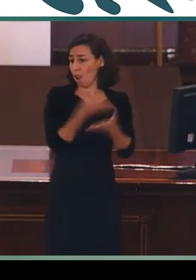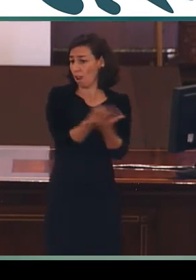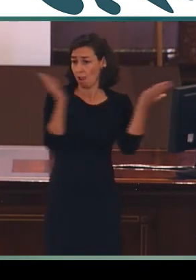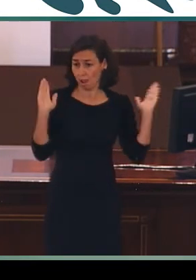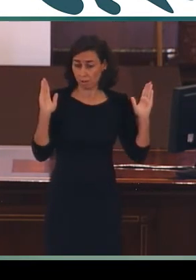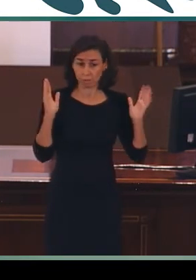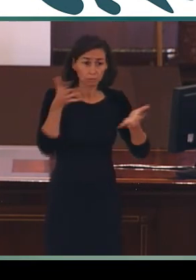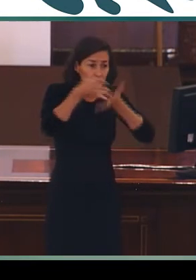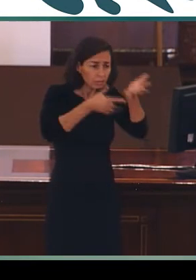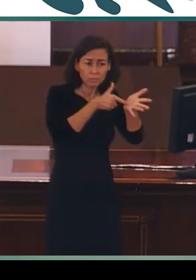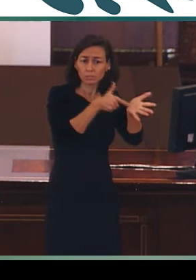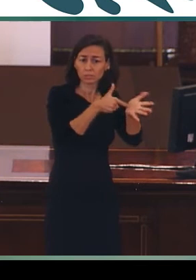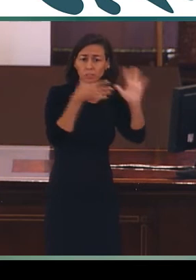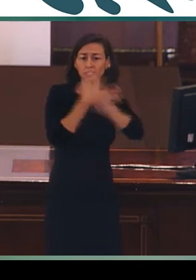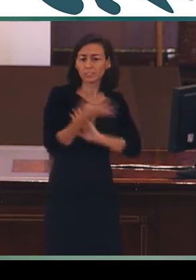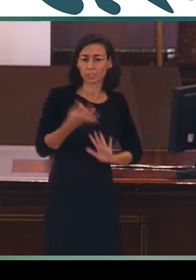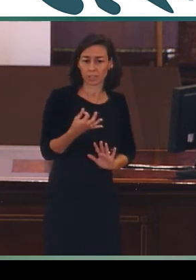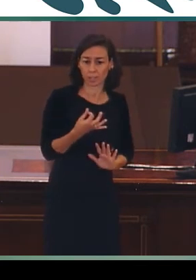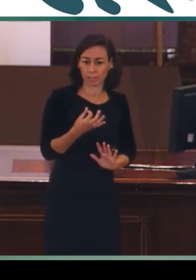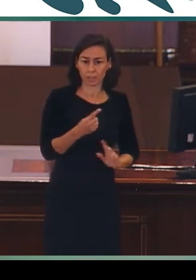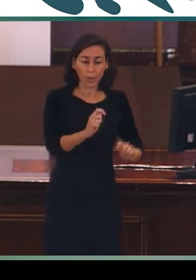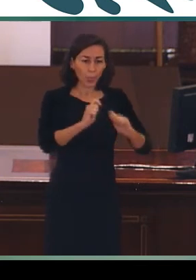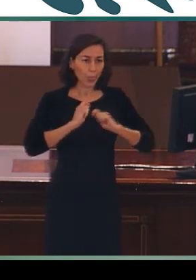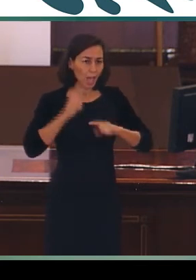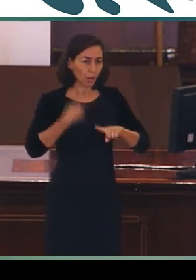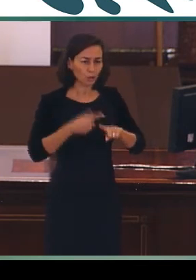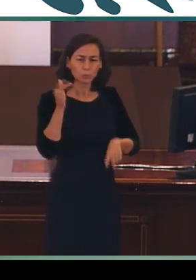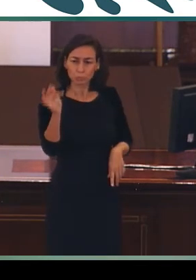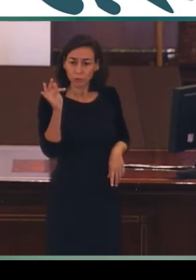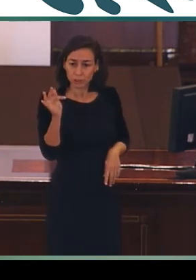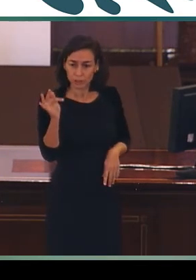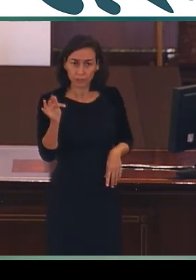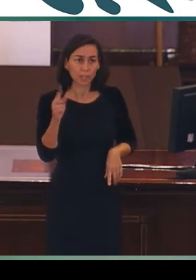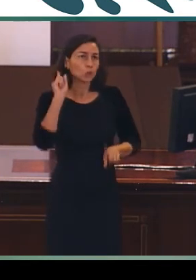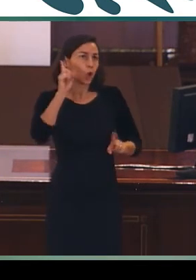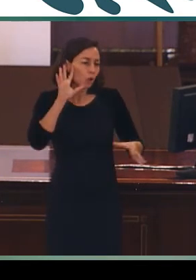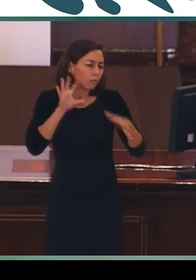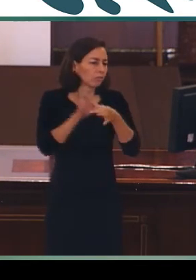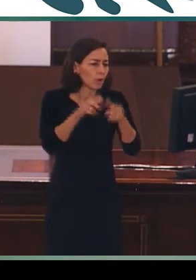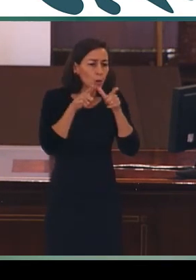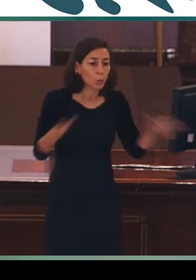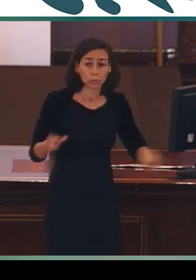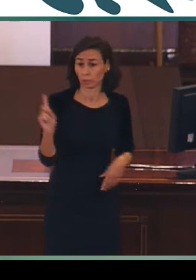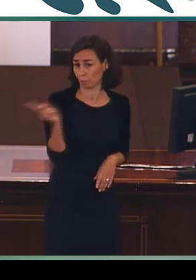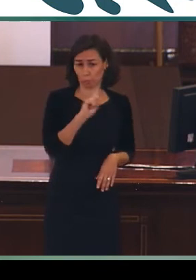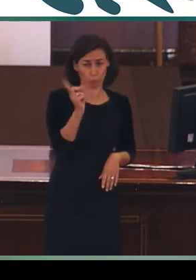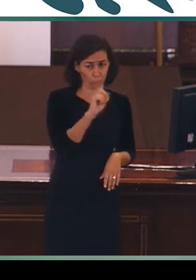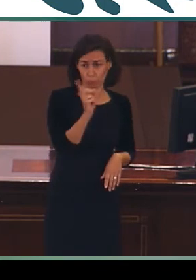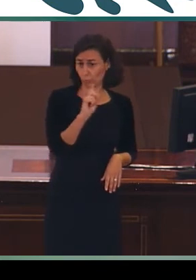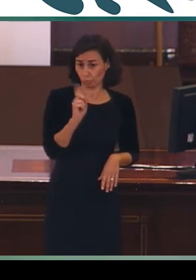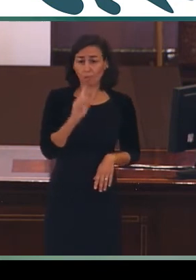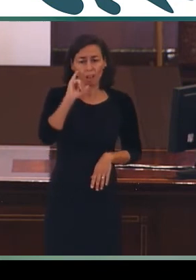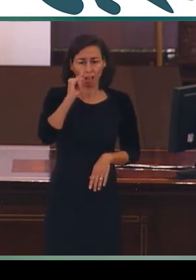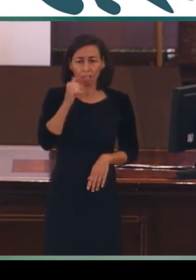signos no solo están llenas de virtudes como realidad sociolingüística, tienen además un inmenso